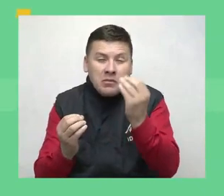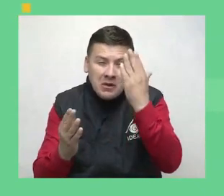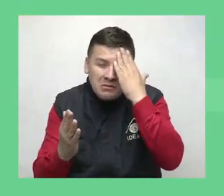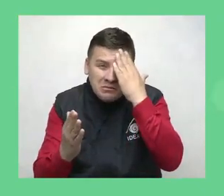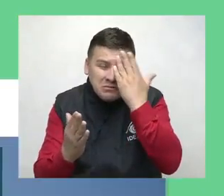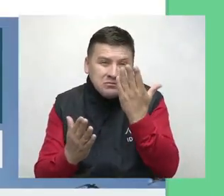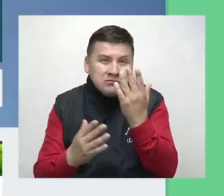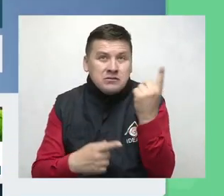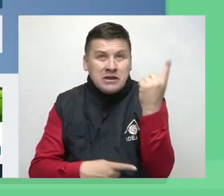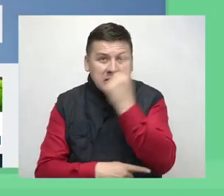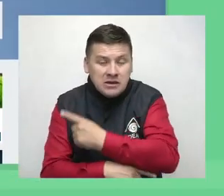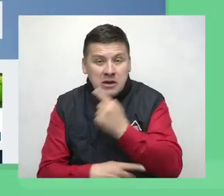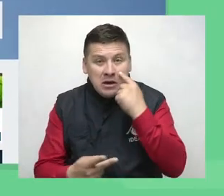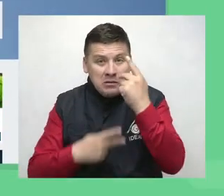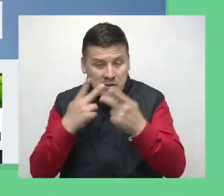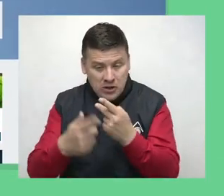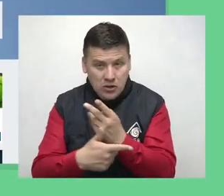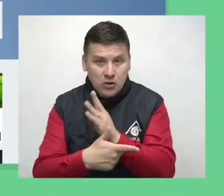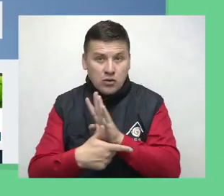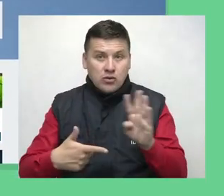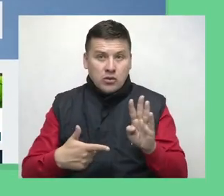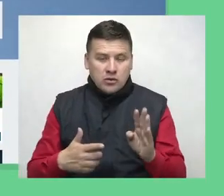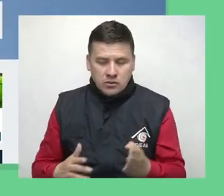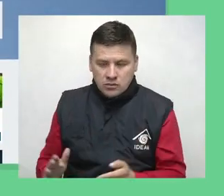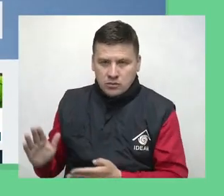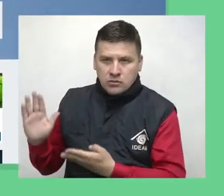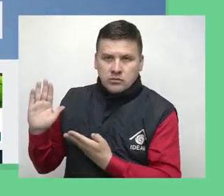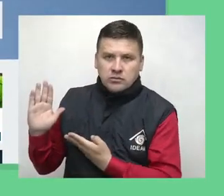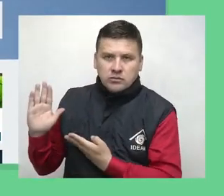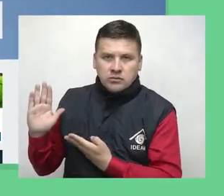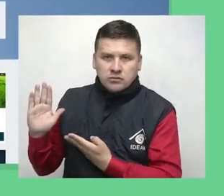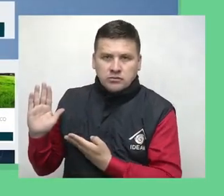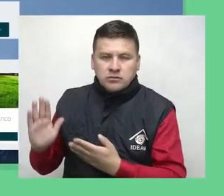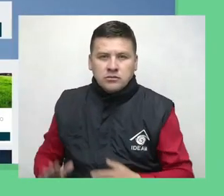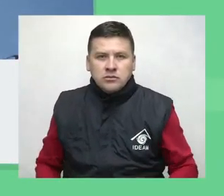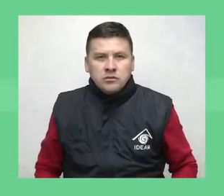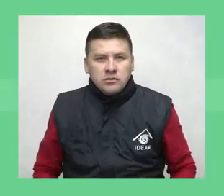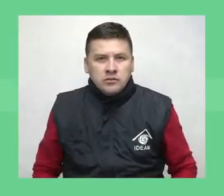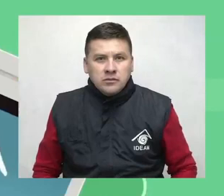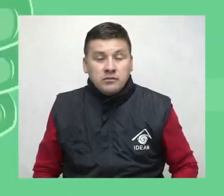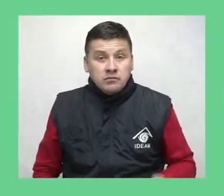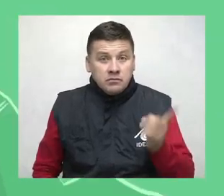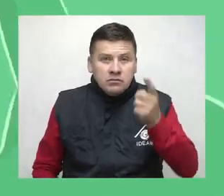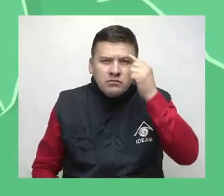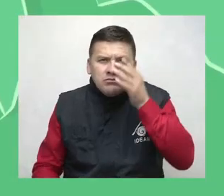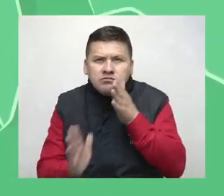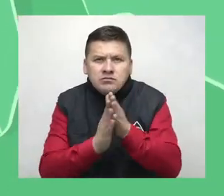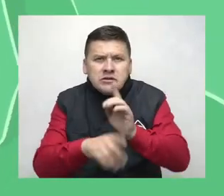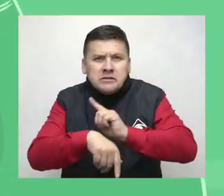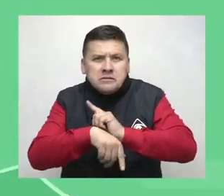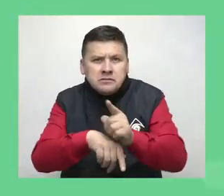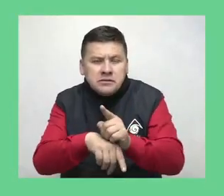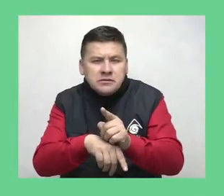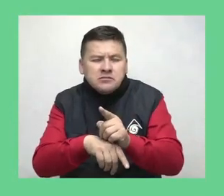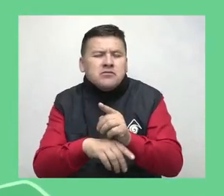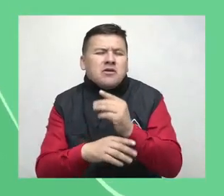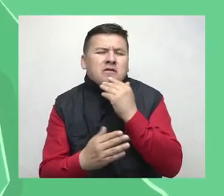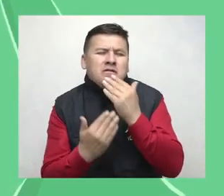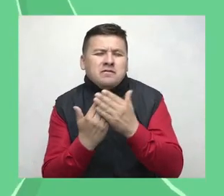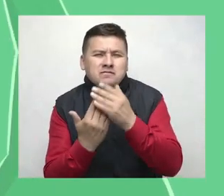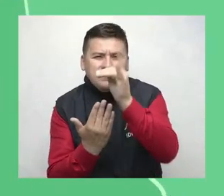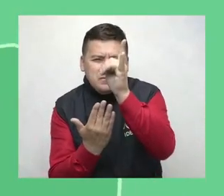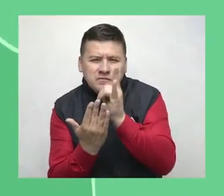pronóstico del tiempo, visítenos en www.ideam.gov.co Y para estar informado al instante, descargue nuestra